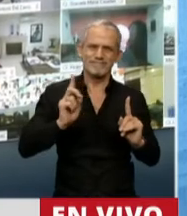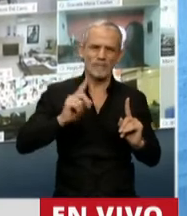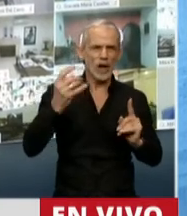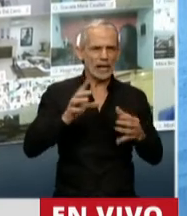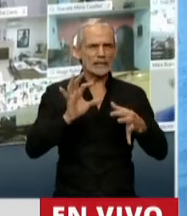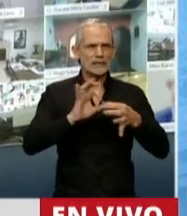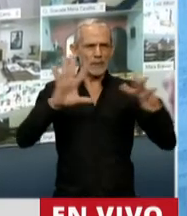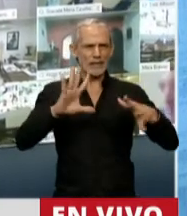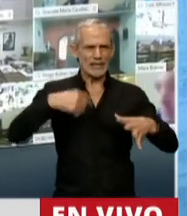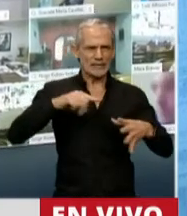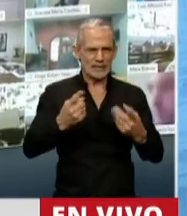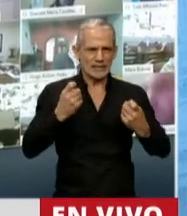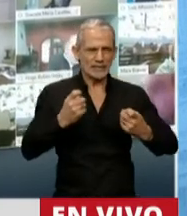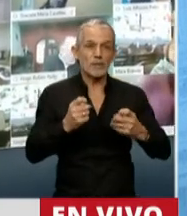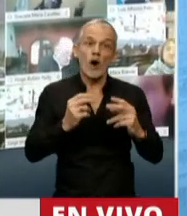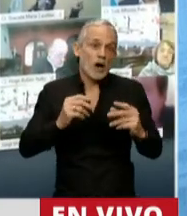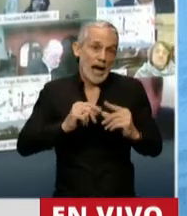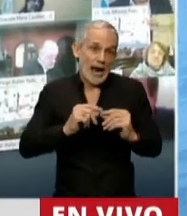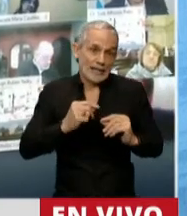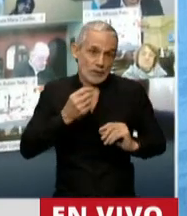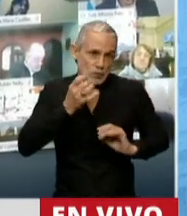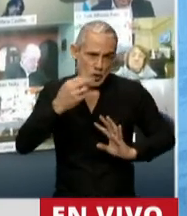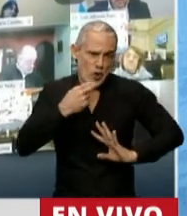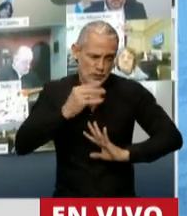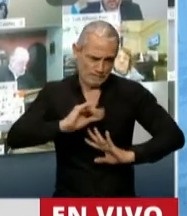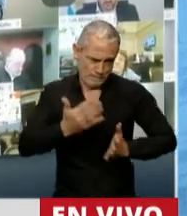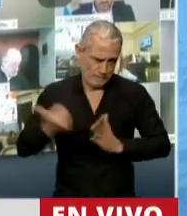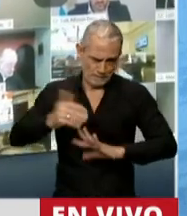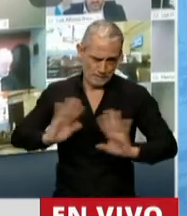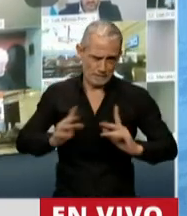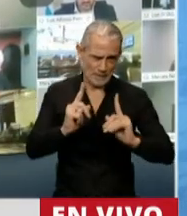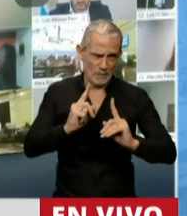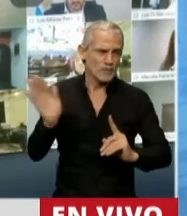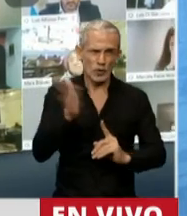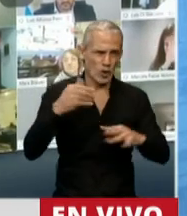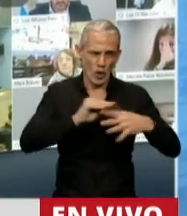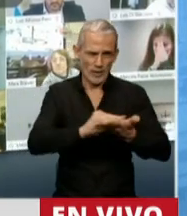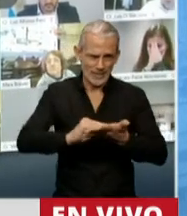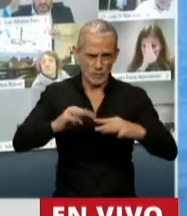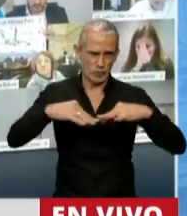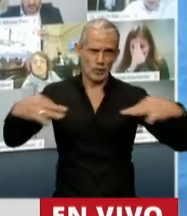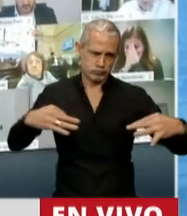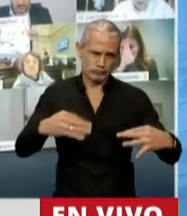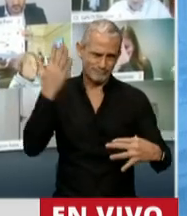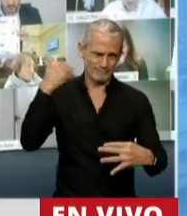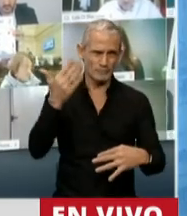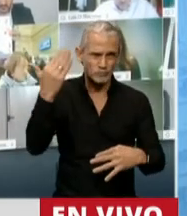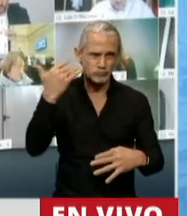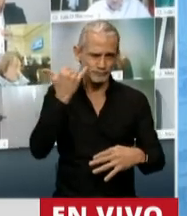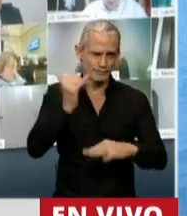Por supuesto que voy a descartar el artículo 11 de la moratoria, porque ya todos los diputados preopinantes,